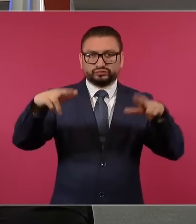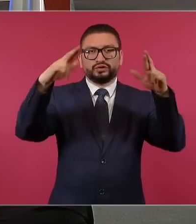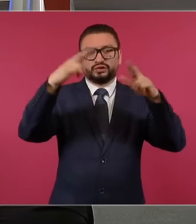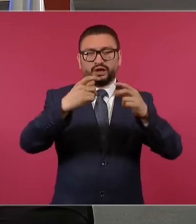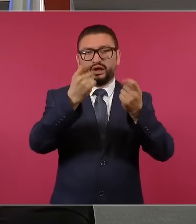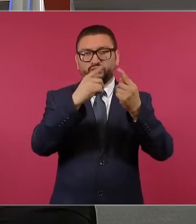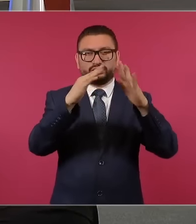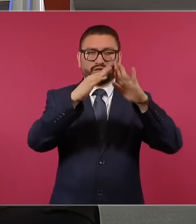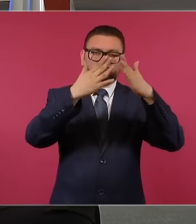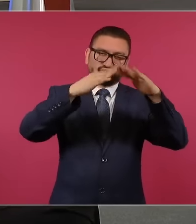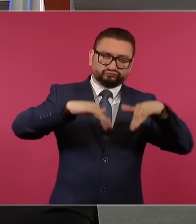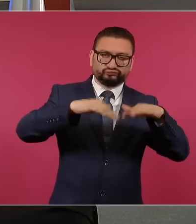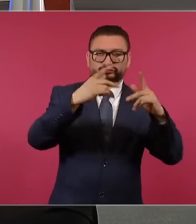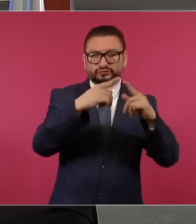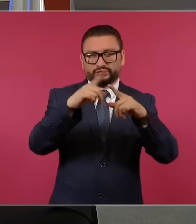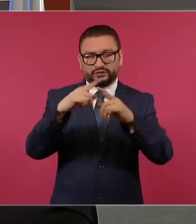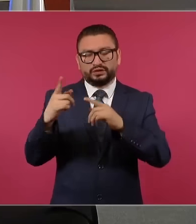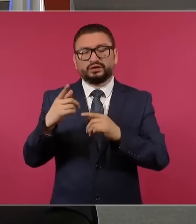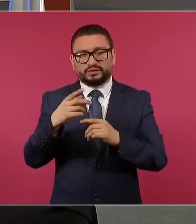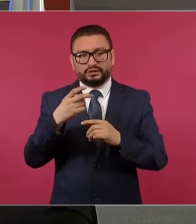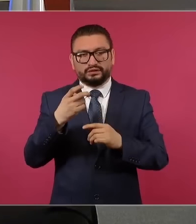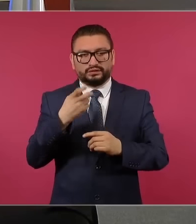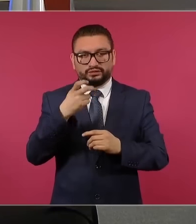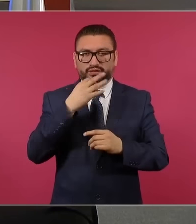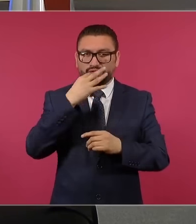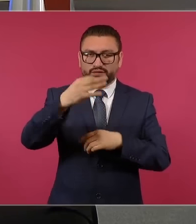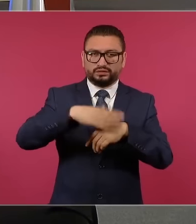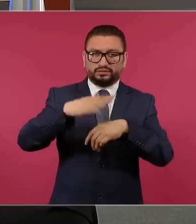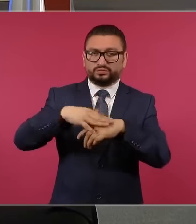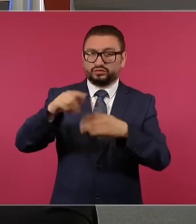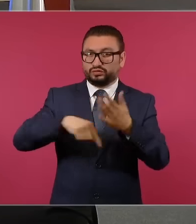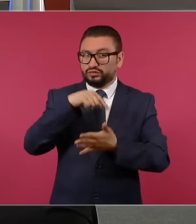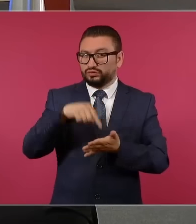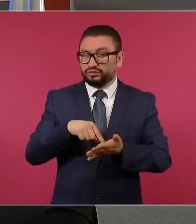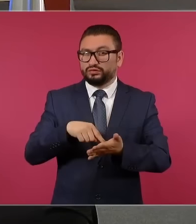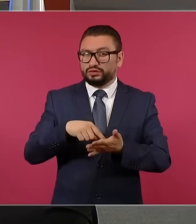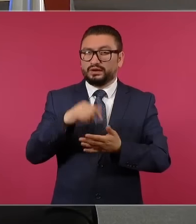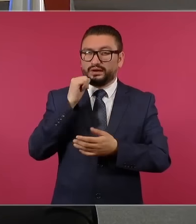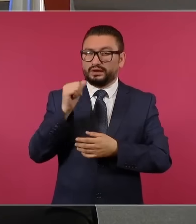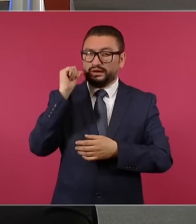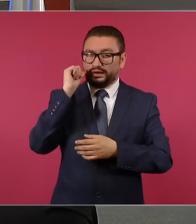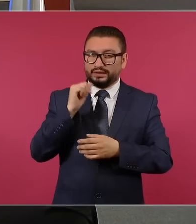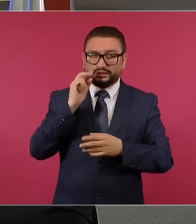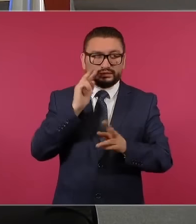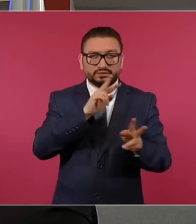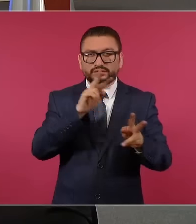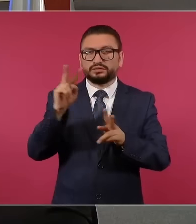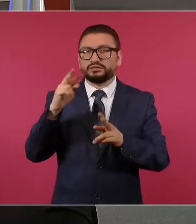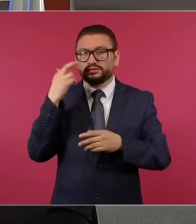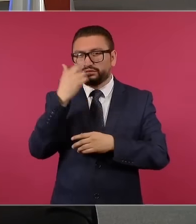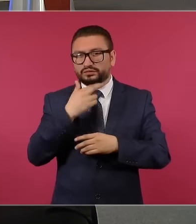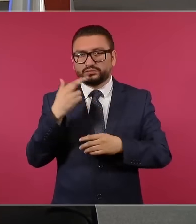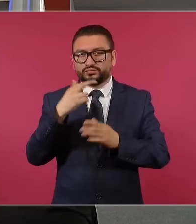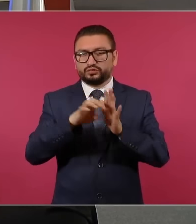viviendas endebles en lugares más vulnerables. Quiero decirle que en zonas en donde ayer estuvimos recorriendo, como la 2 de octubre, el 50